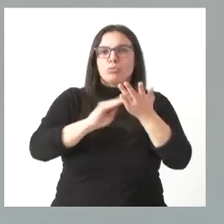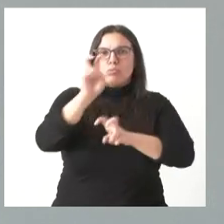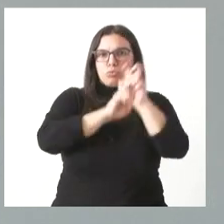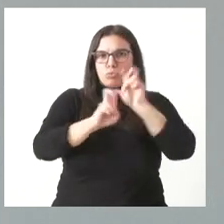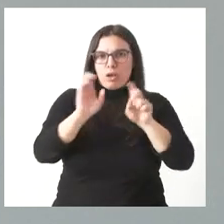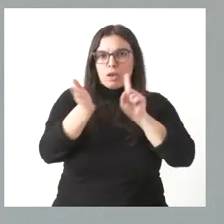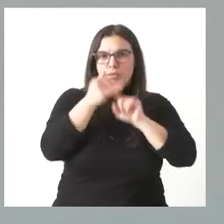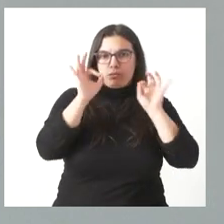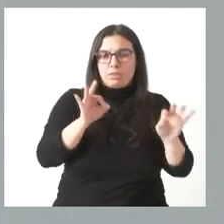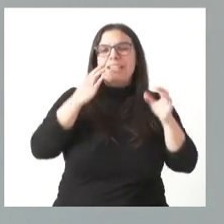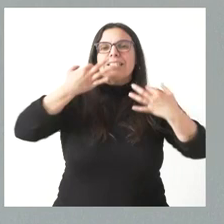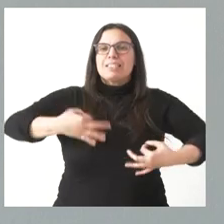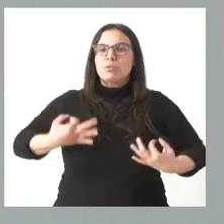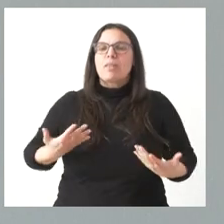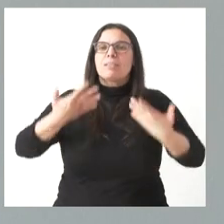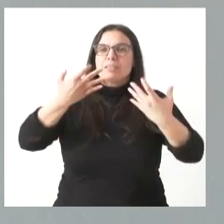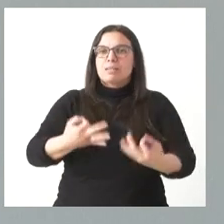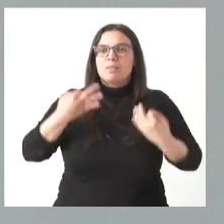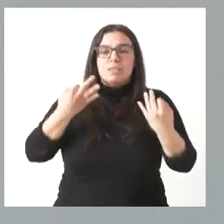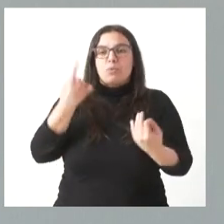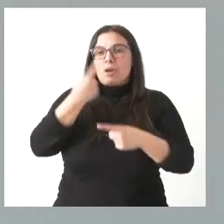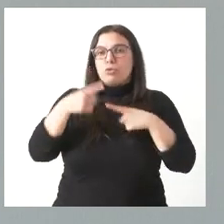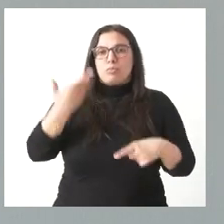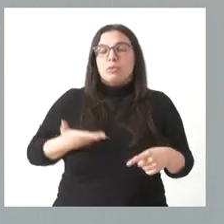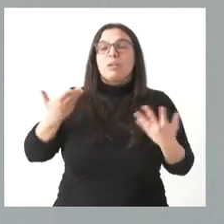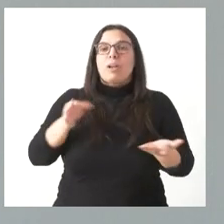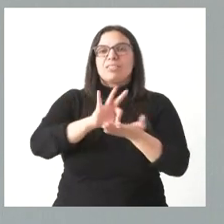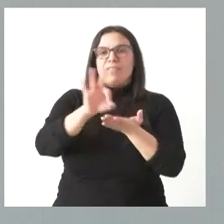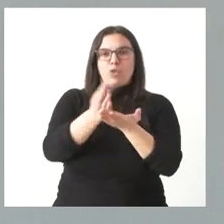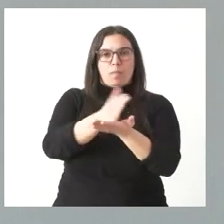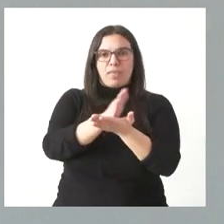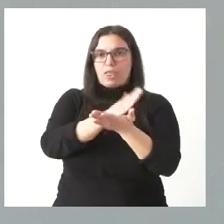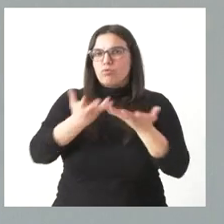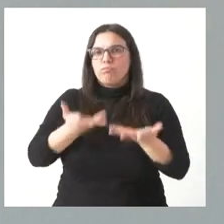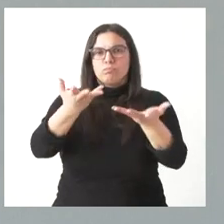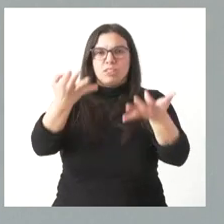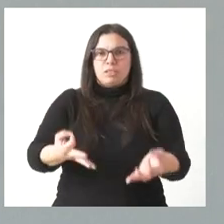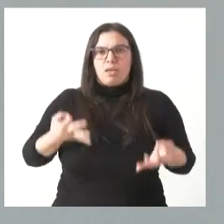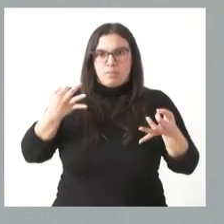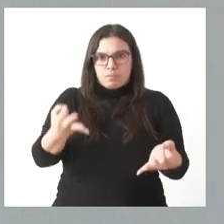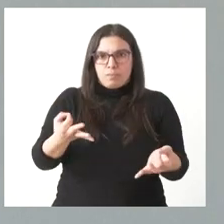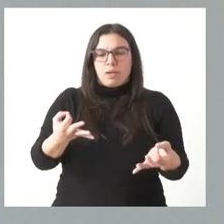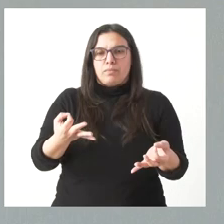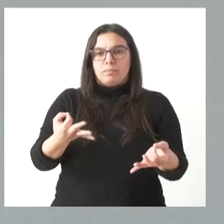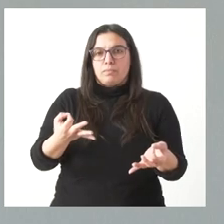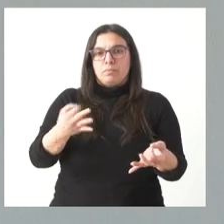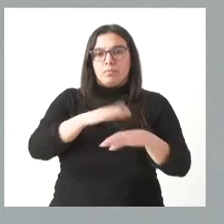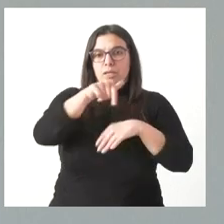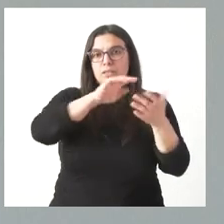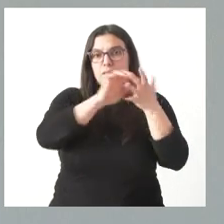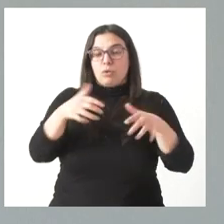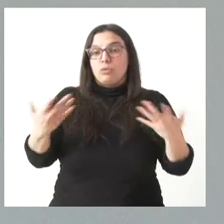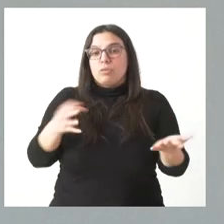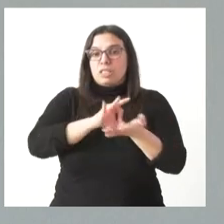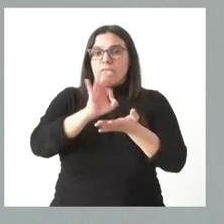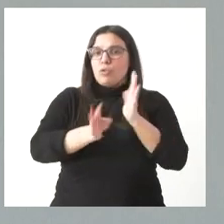y siempre garantizando lo que por nosotros es esencial, que es el servicio de mediación y arbitraje y conciliación en Castilla y León y, por tanto, este